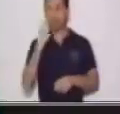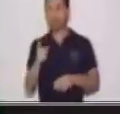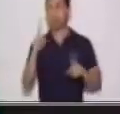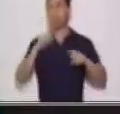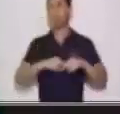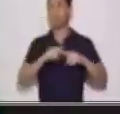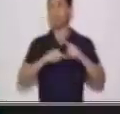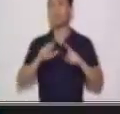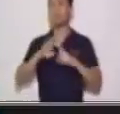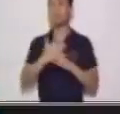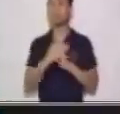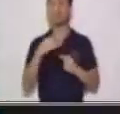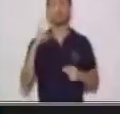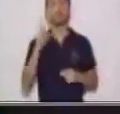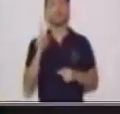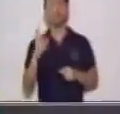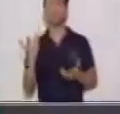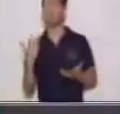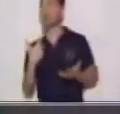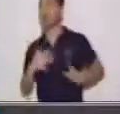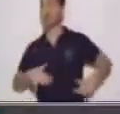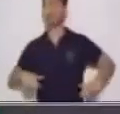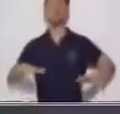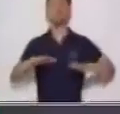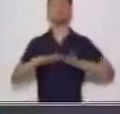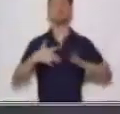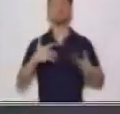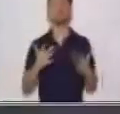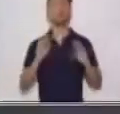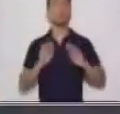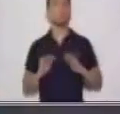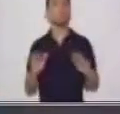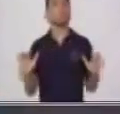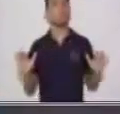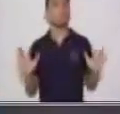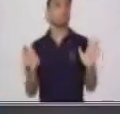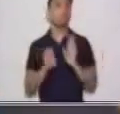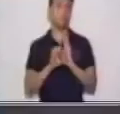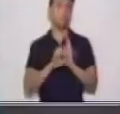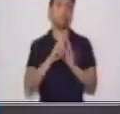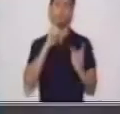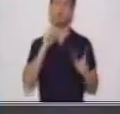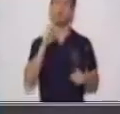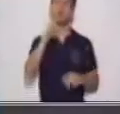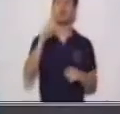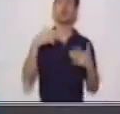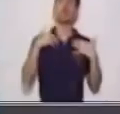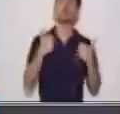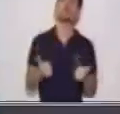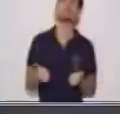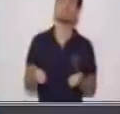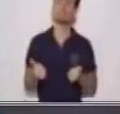donde estemos. Un estado o una tranquilidad. Por ejemplo, cuando nos preguntan, ¿cómo estás?